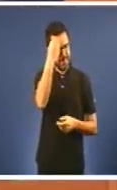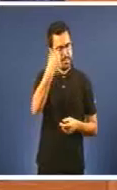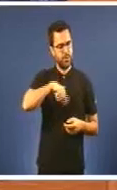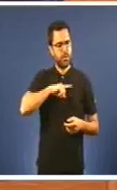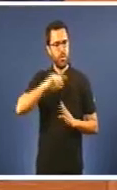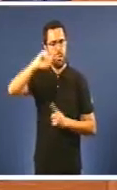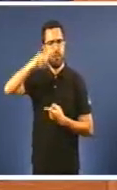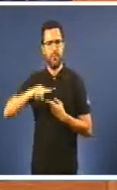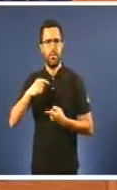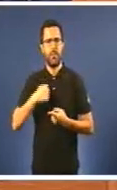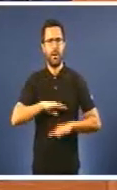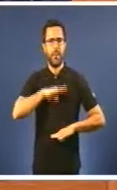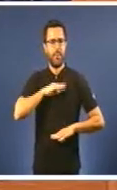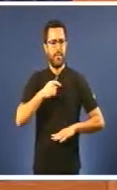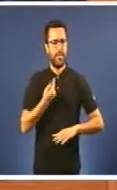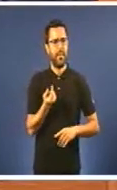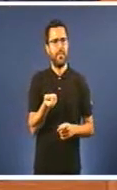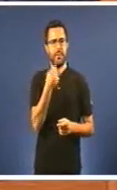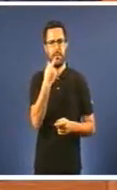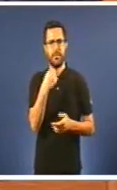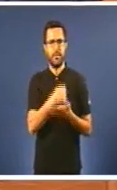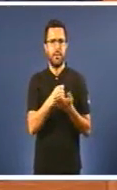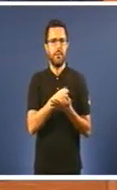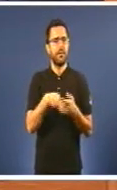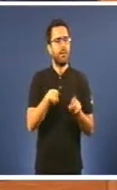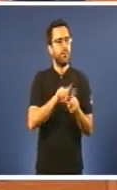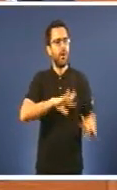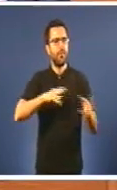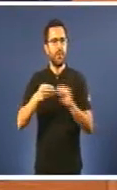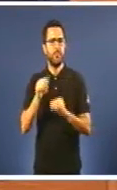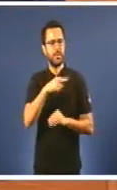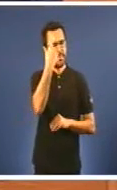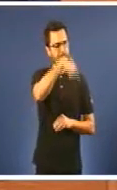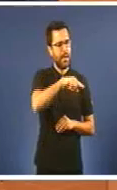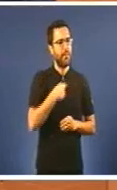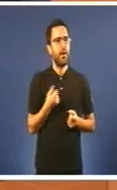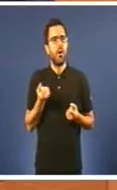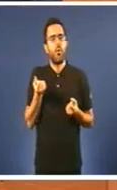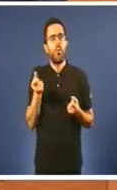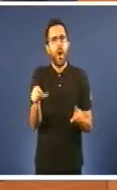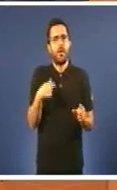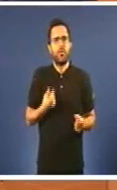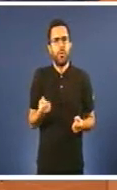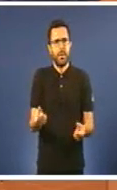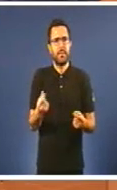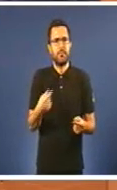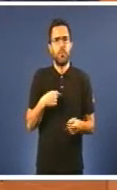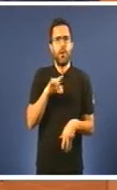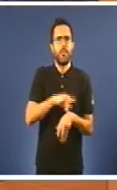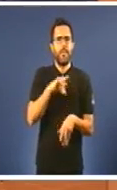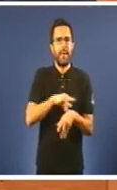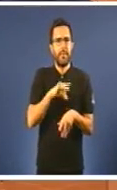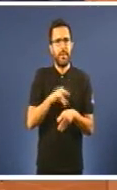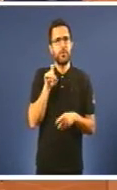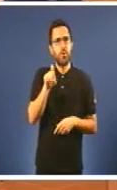dos pacientes galegos Cando adicamos isto? Señoría, sabe canto adicamos os medicamentos oncolóxicos